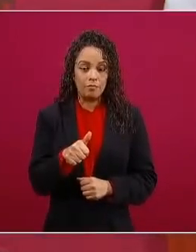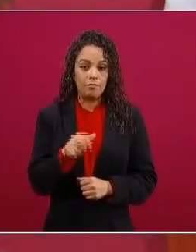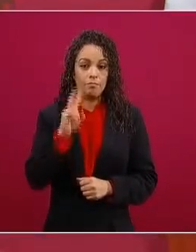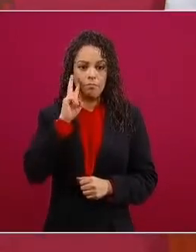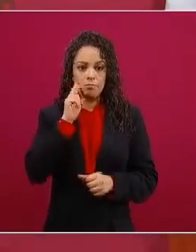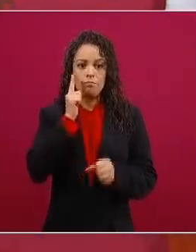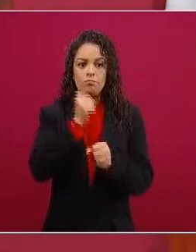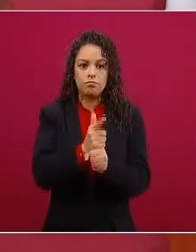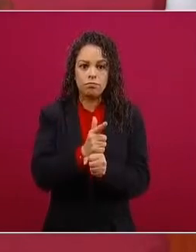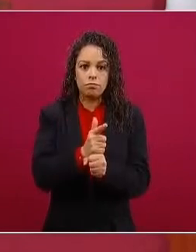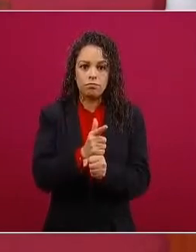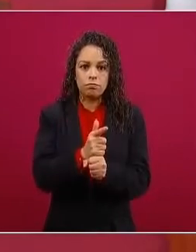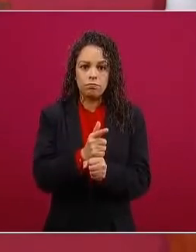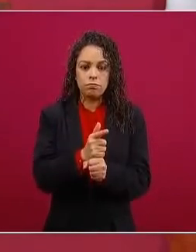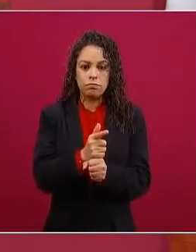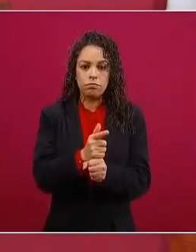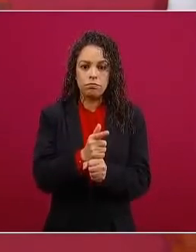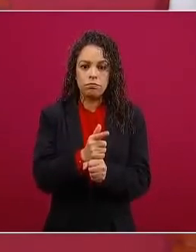cometieron